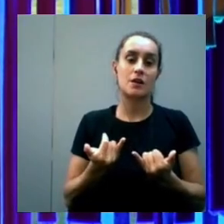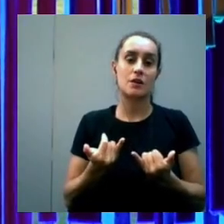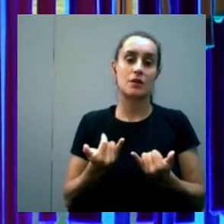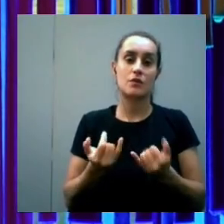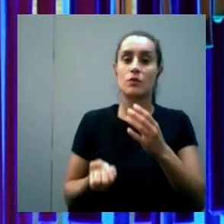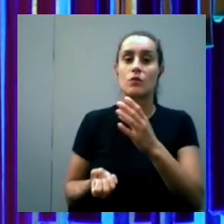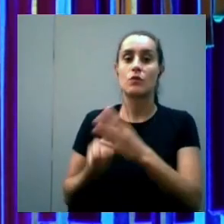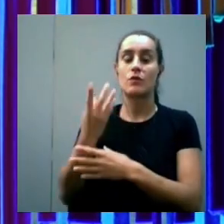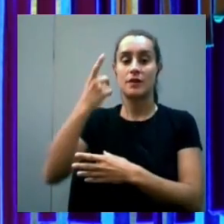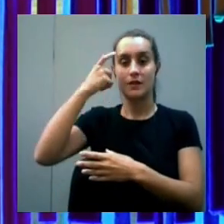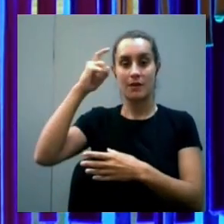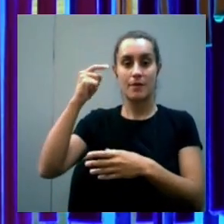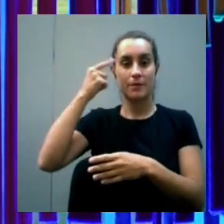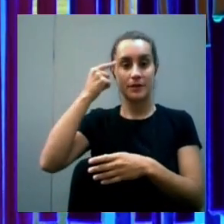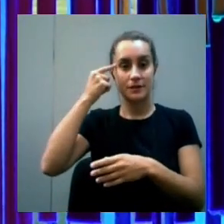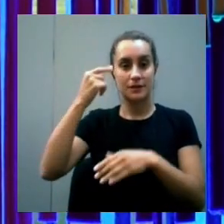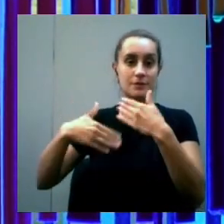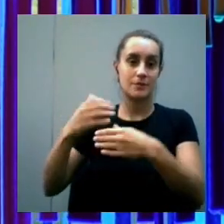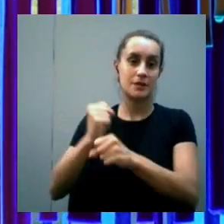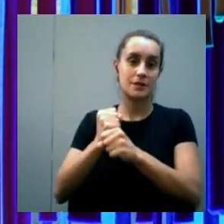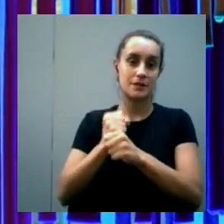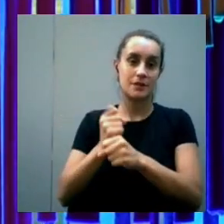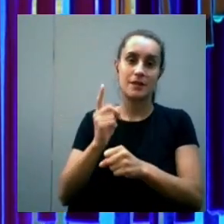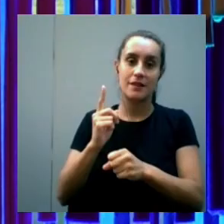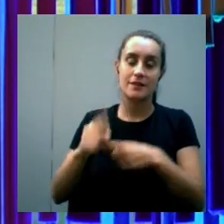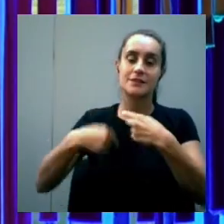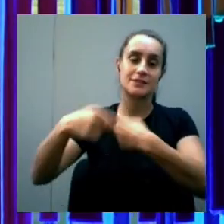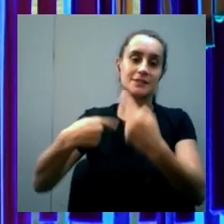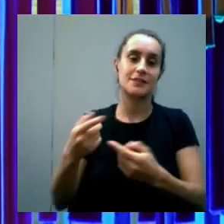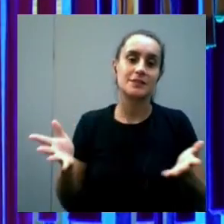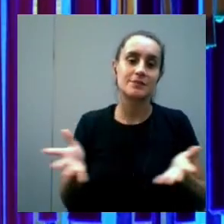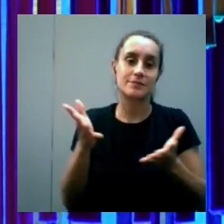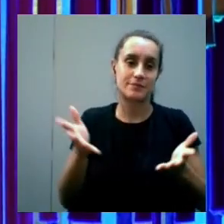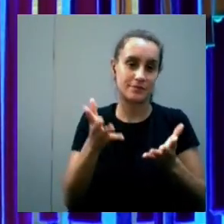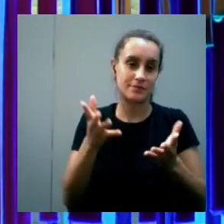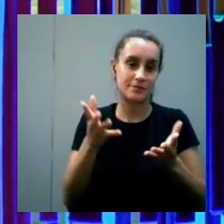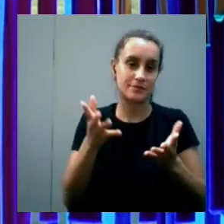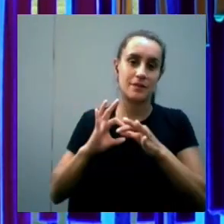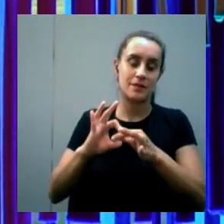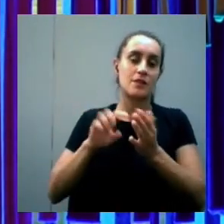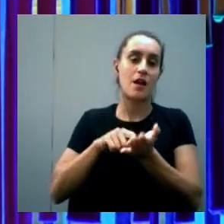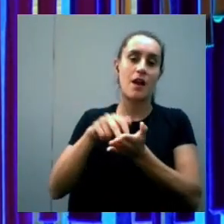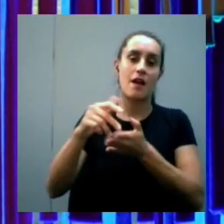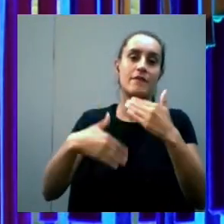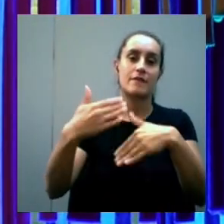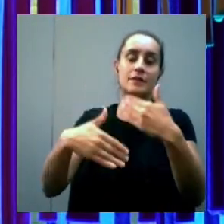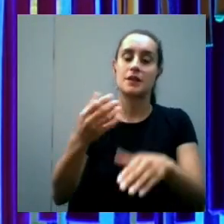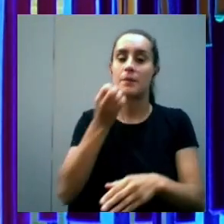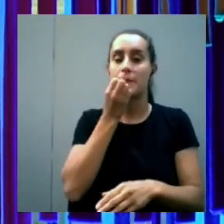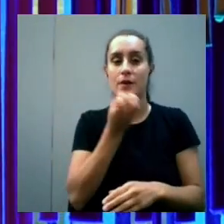que empezar a iterar como se dice en computación iremos avanzando iremos mejorando